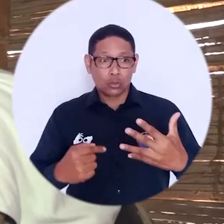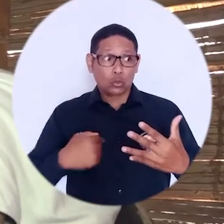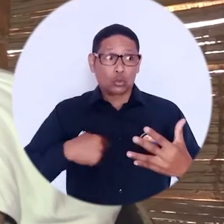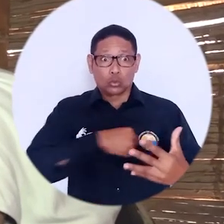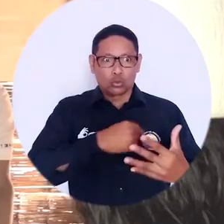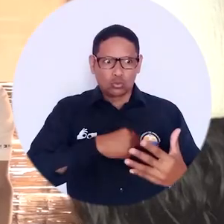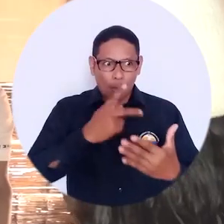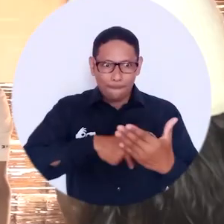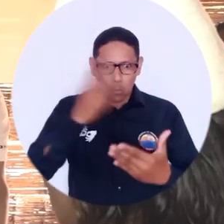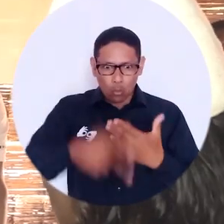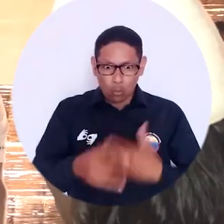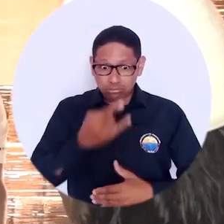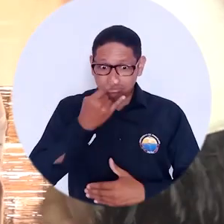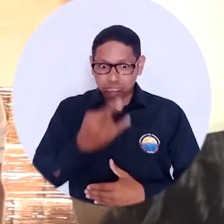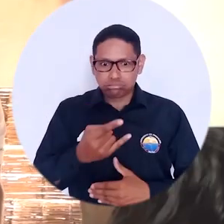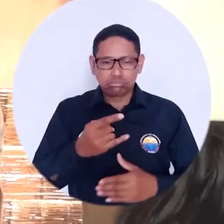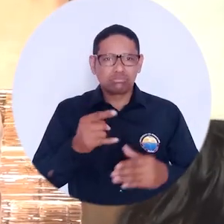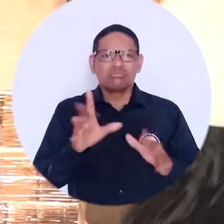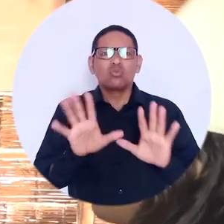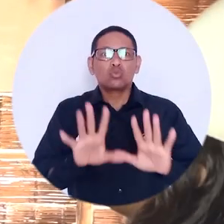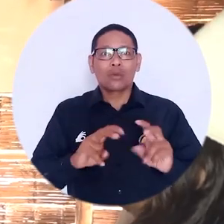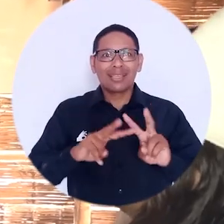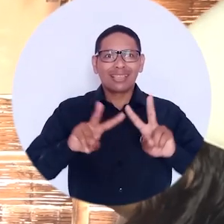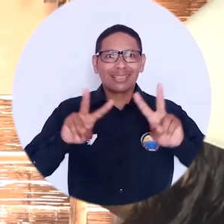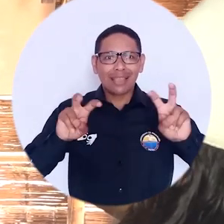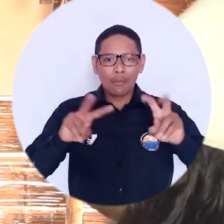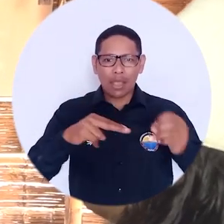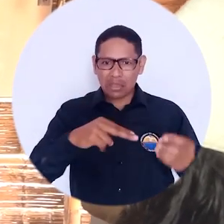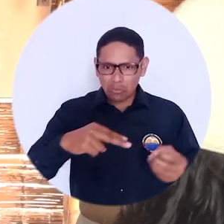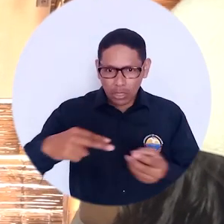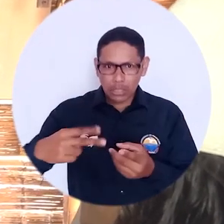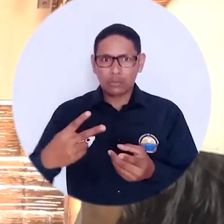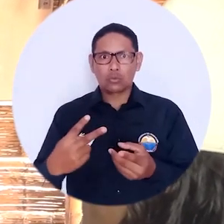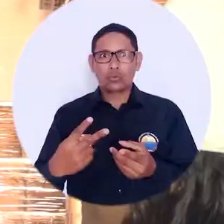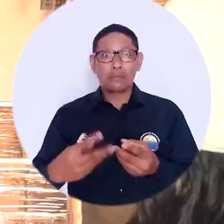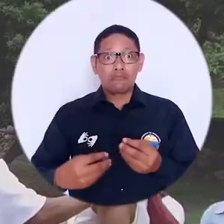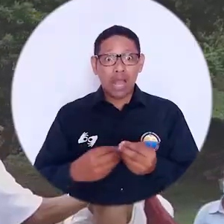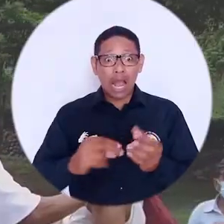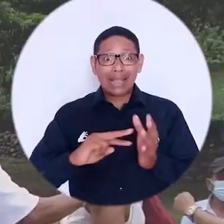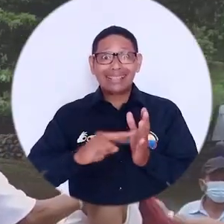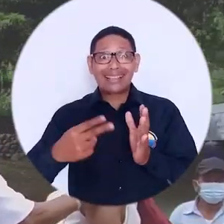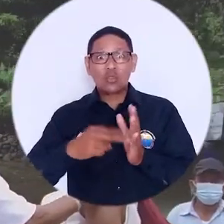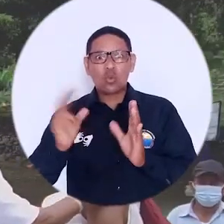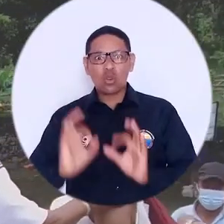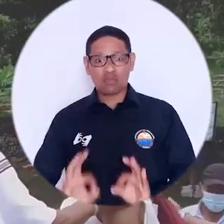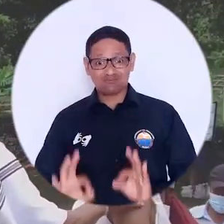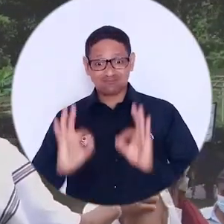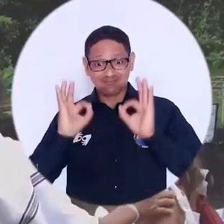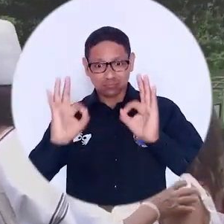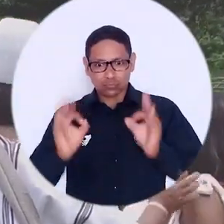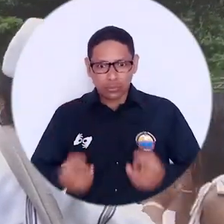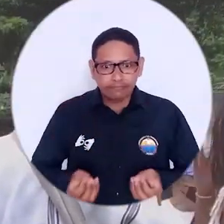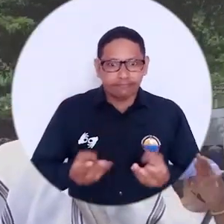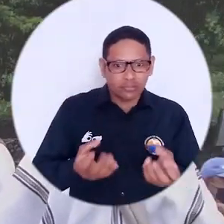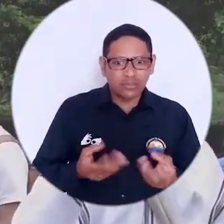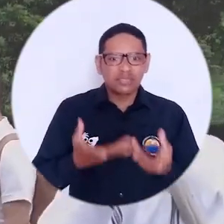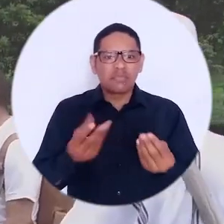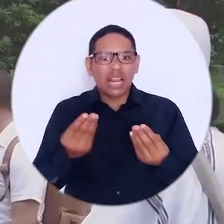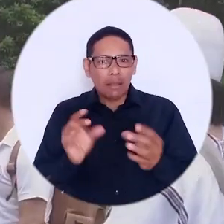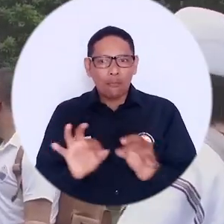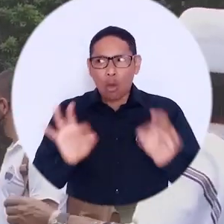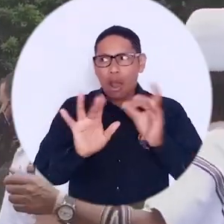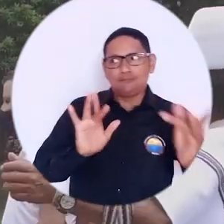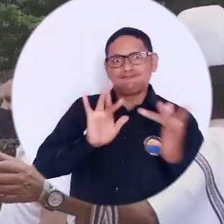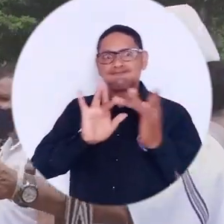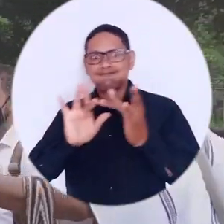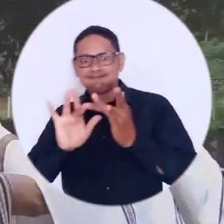trabajar en temas educativos estamos llevando tecnología de primer mundo para conectarlos y le van a permitir a